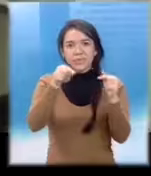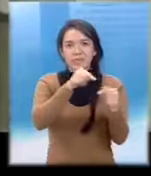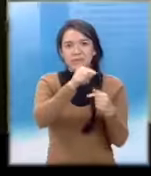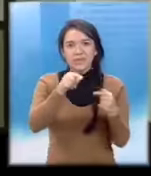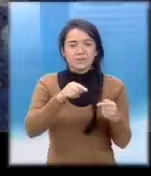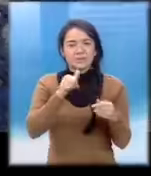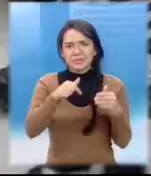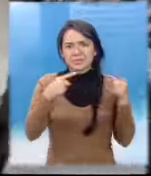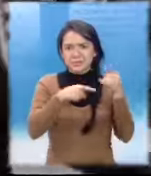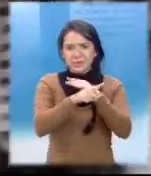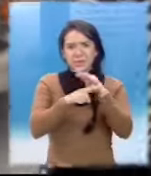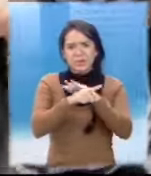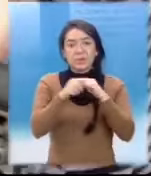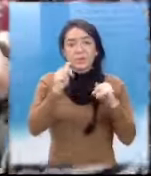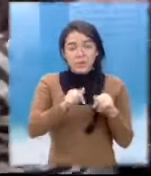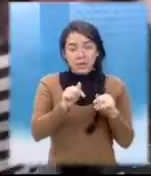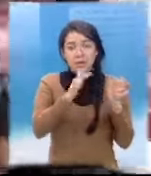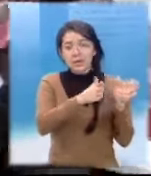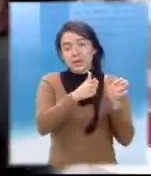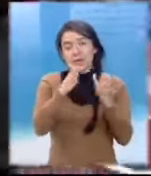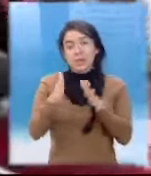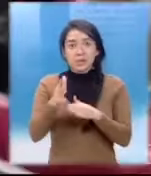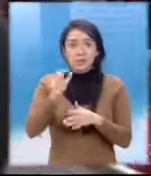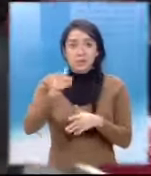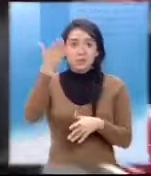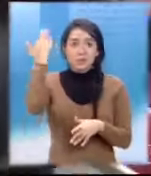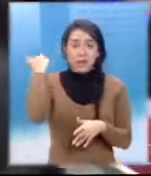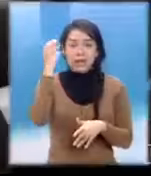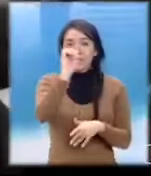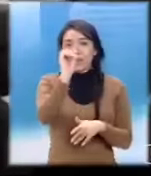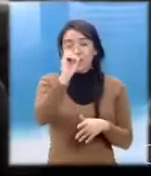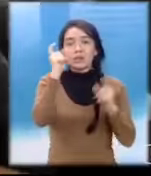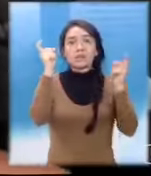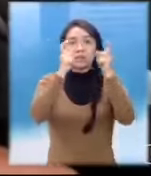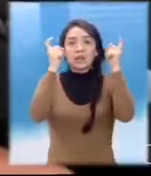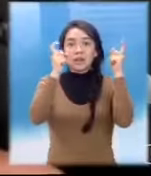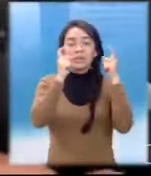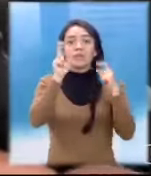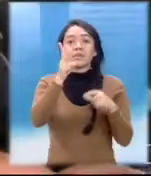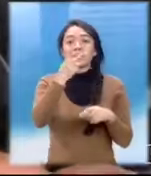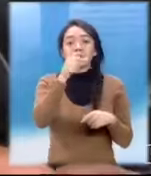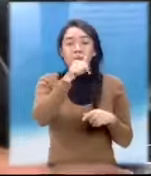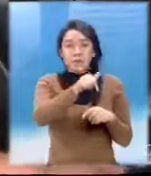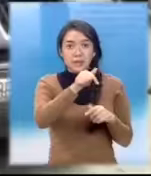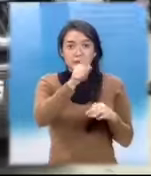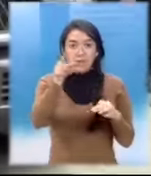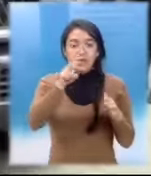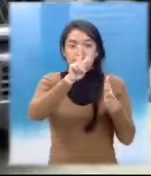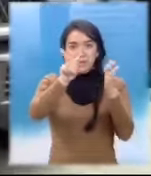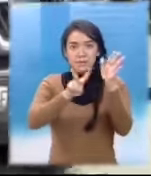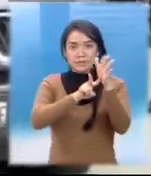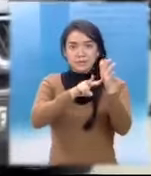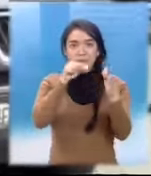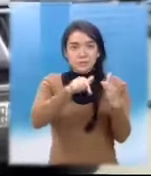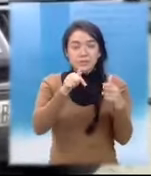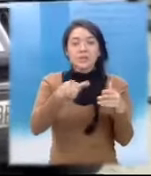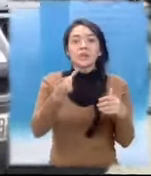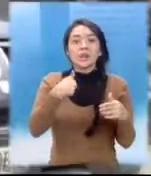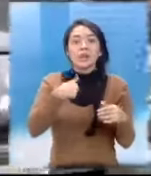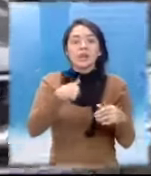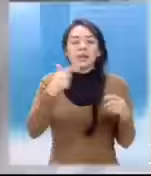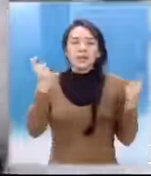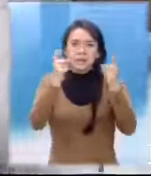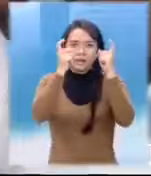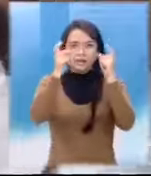La que comenzó a celebrar desde el pasado sábado Fue la viceministra Tamara Obispo Aficionada a las bebidas